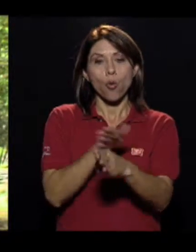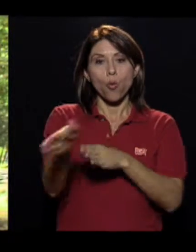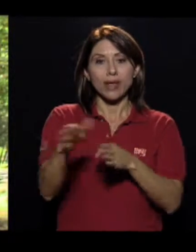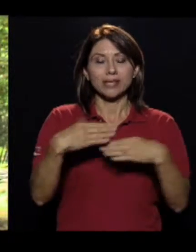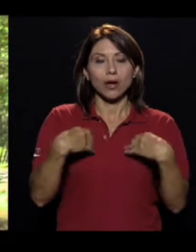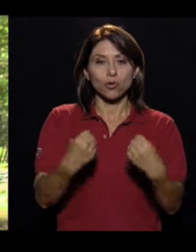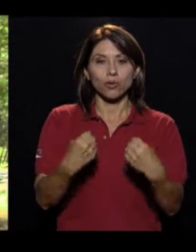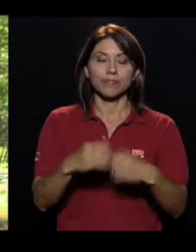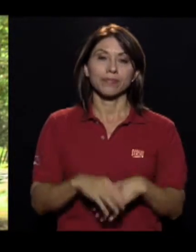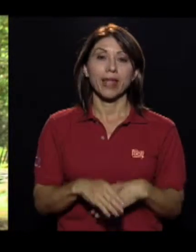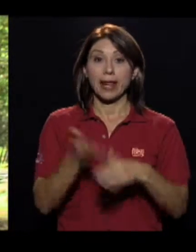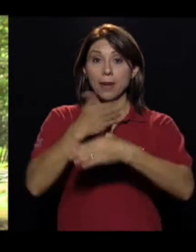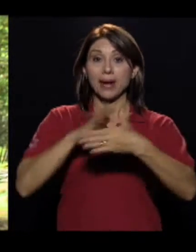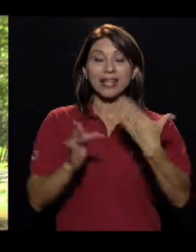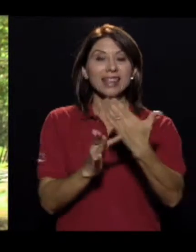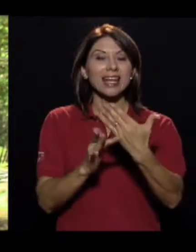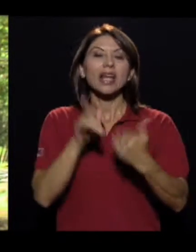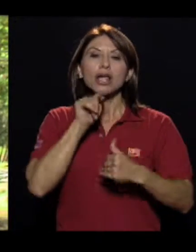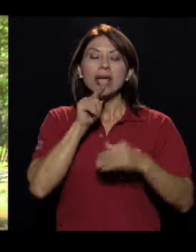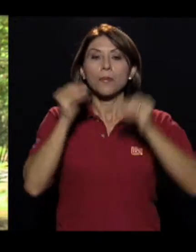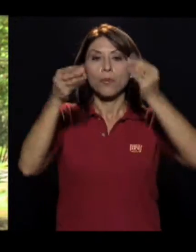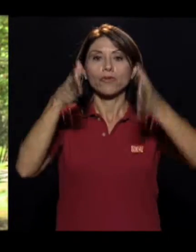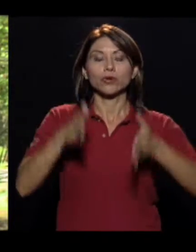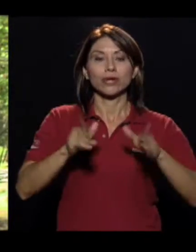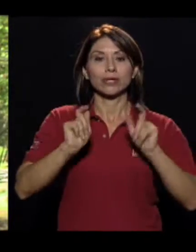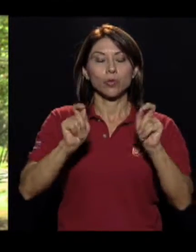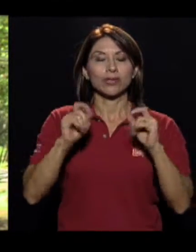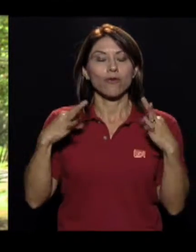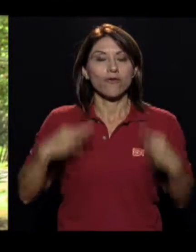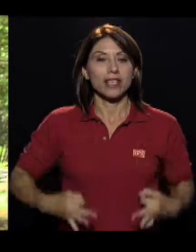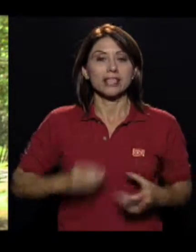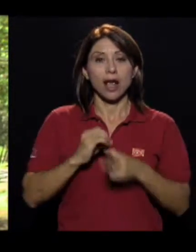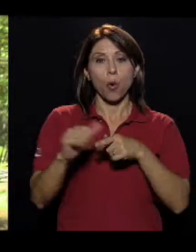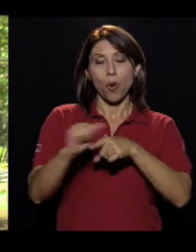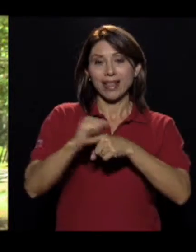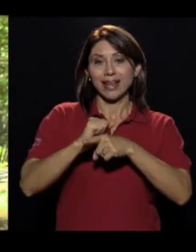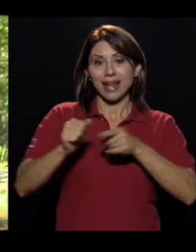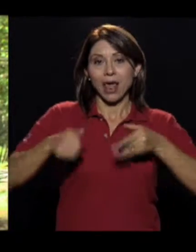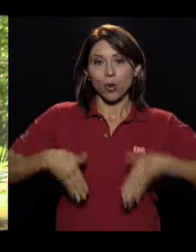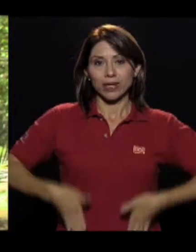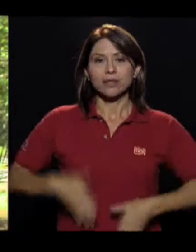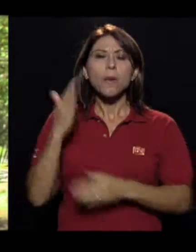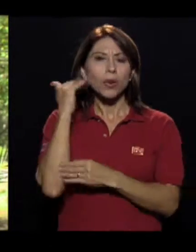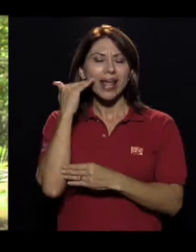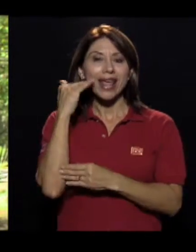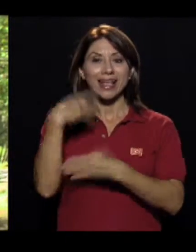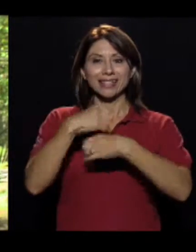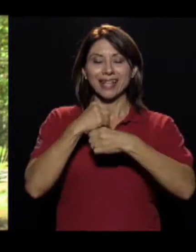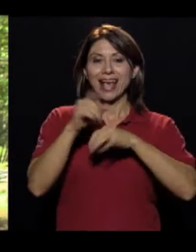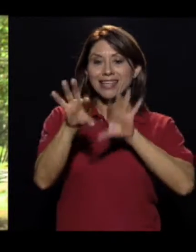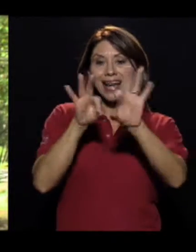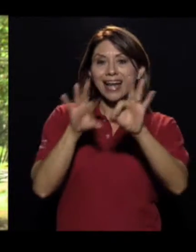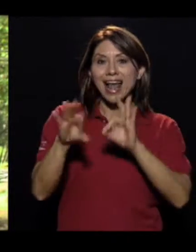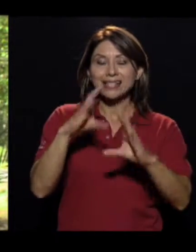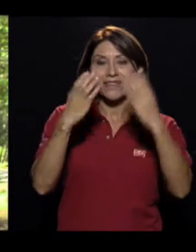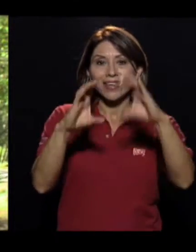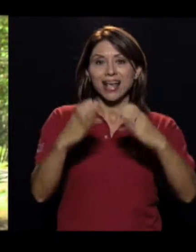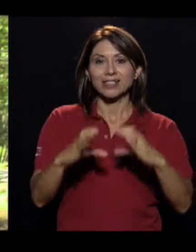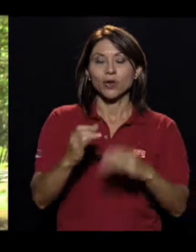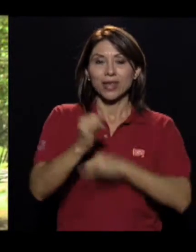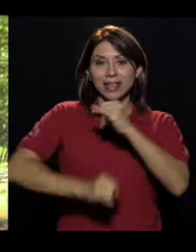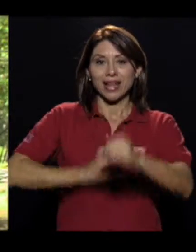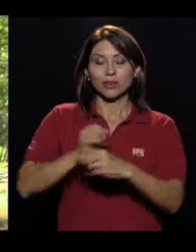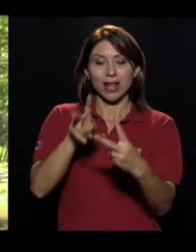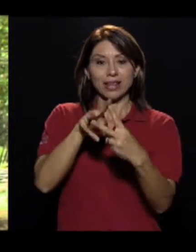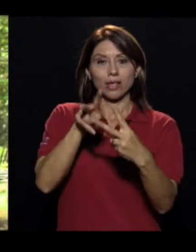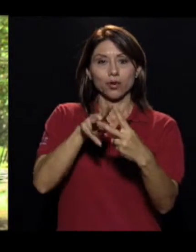Y en la parte técnica, bueno, educadores físicos, entrenadores. ¿Por qué? Porque cuando se hace la clasificación internacional van a estar esas dos